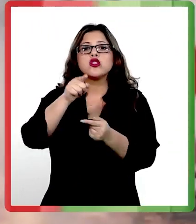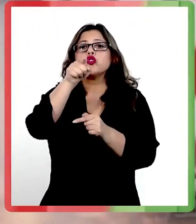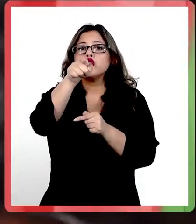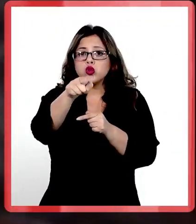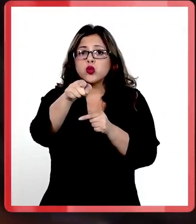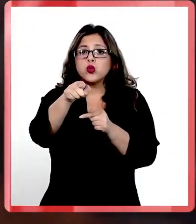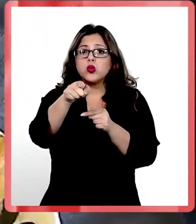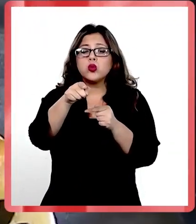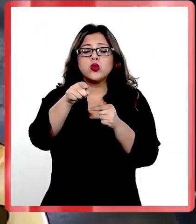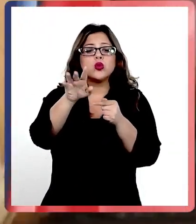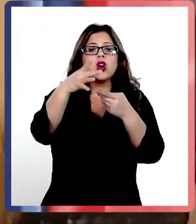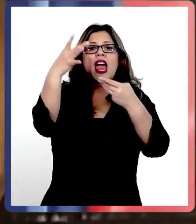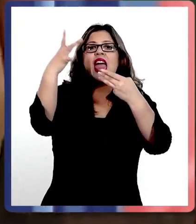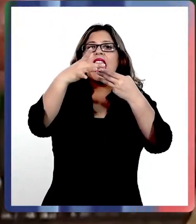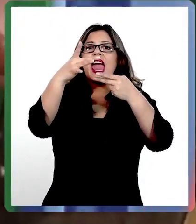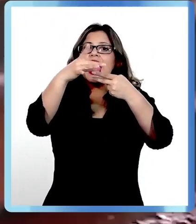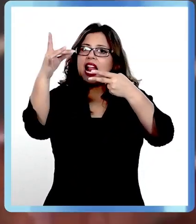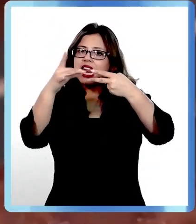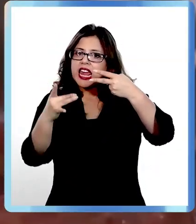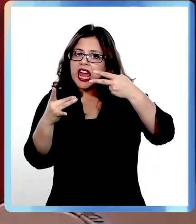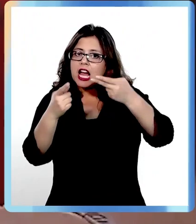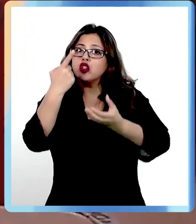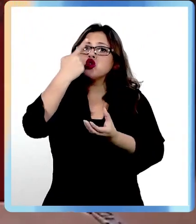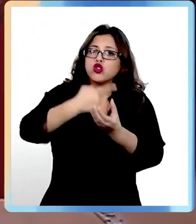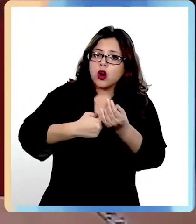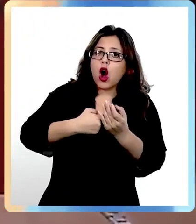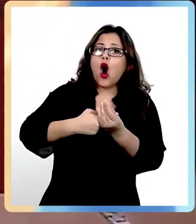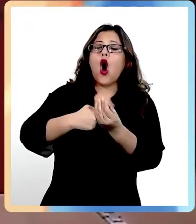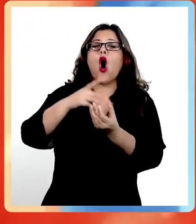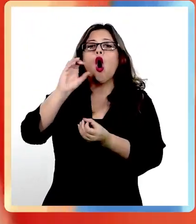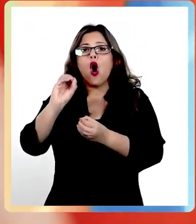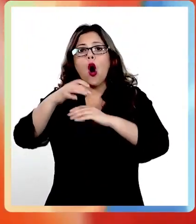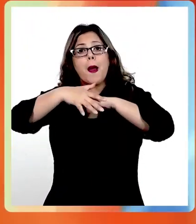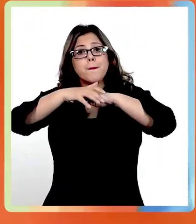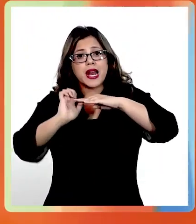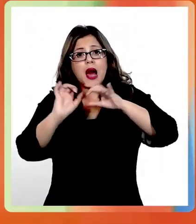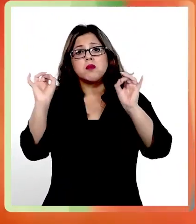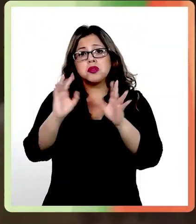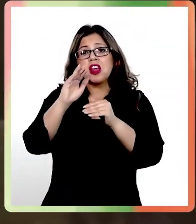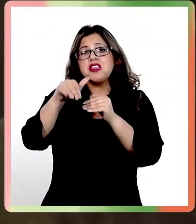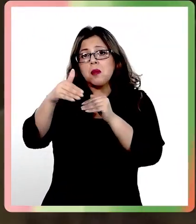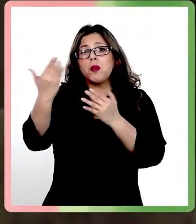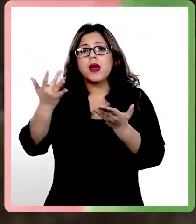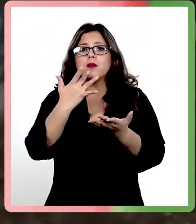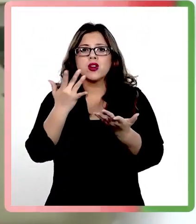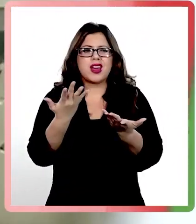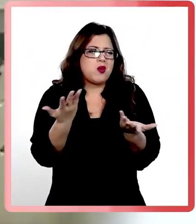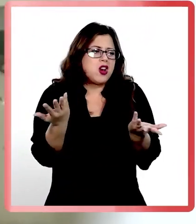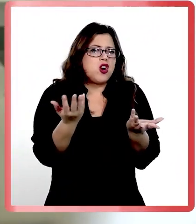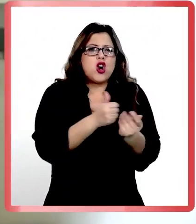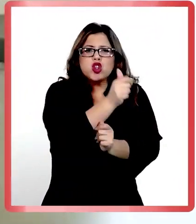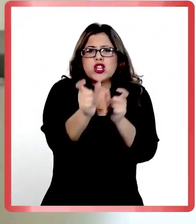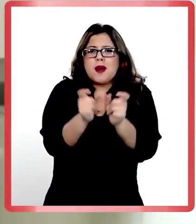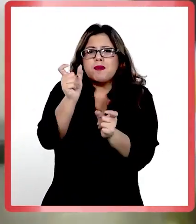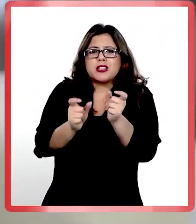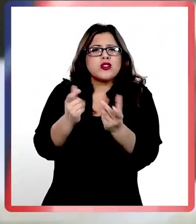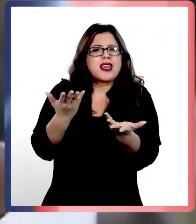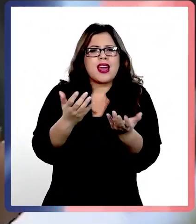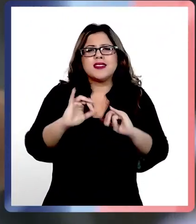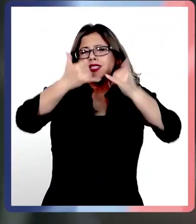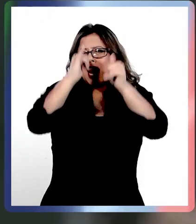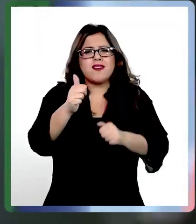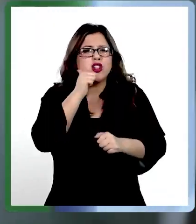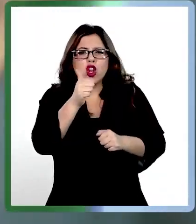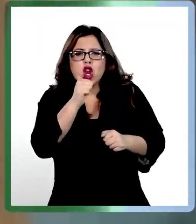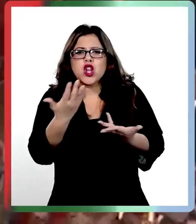elija o el choripán o la empanada. Al otro día a lo mejor puede optar, porque la gente, todos celebramos varios días, entonces un día se come una